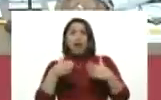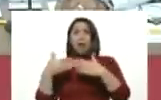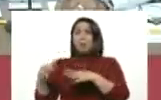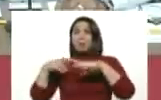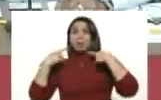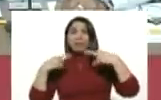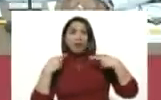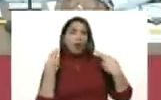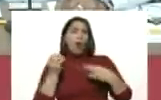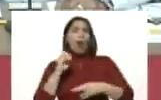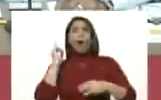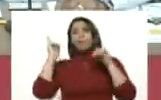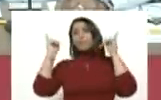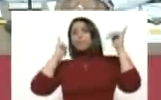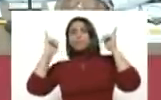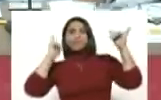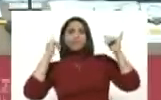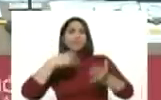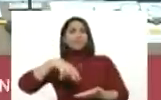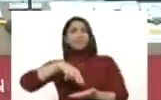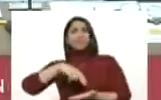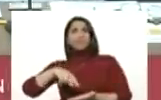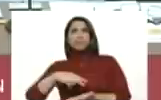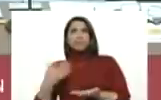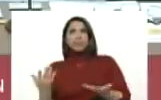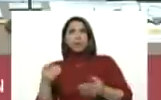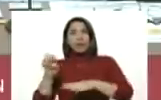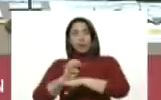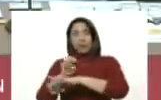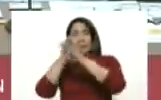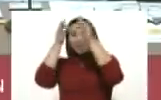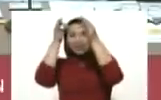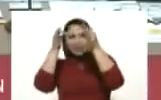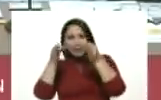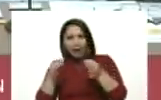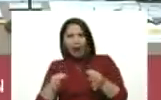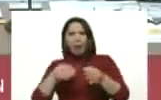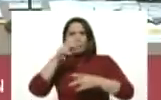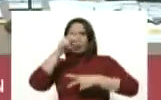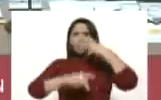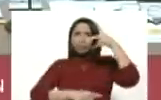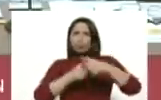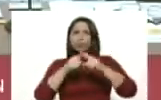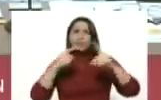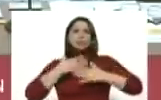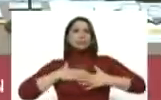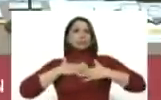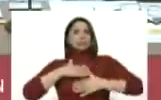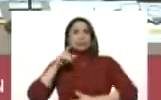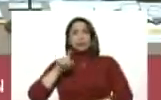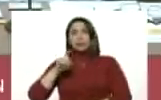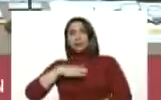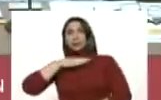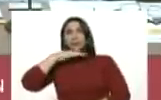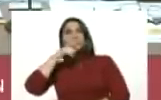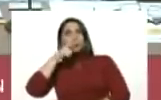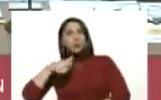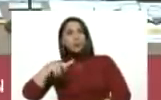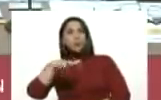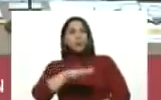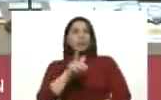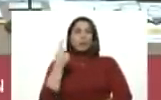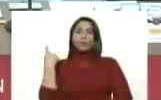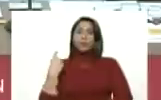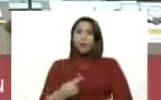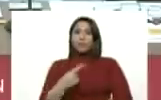restaurantes, las discotecas. Es la economía real, la economía que produce para satisfacer necesidades. Lo que hay que tener